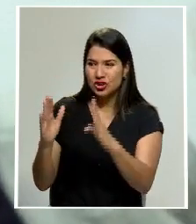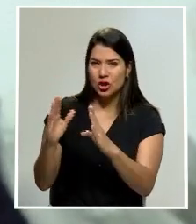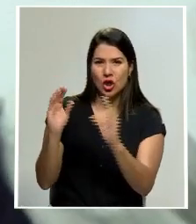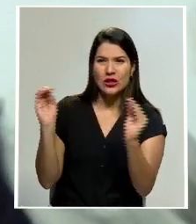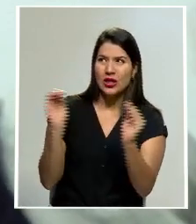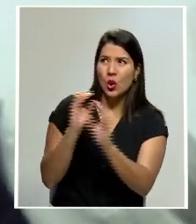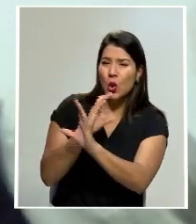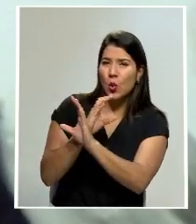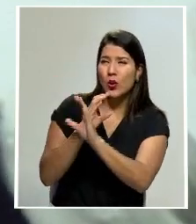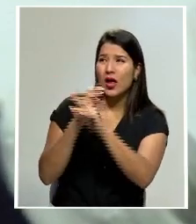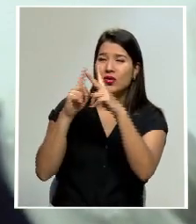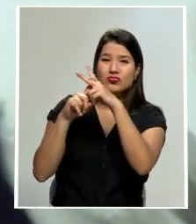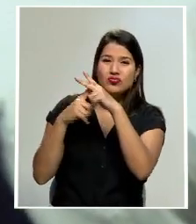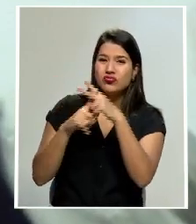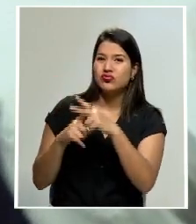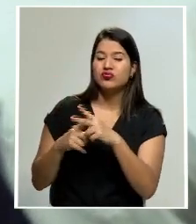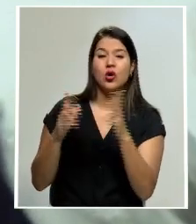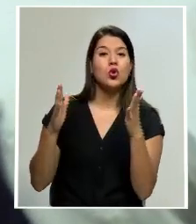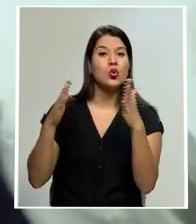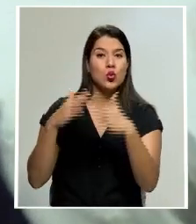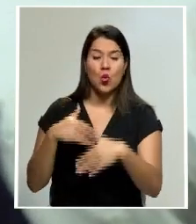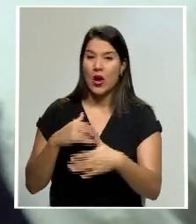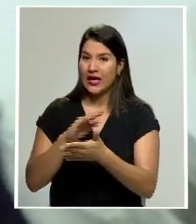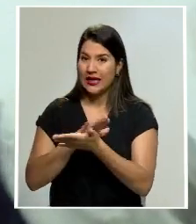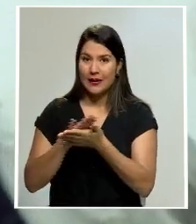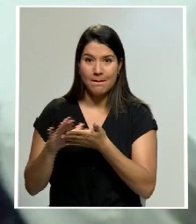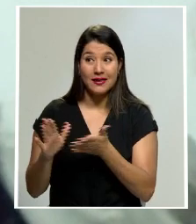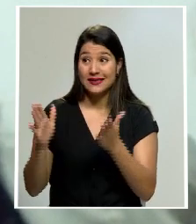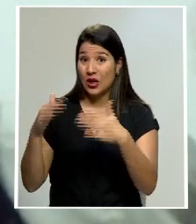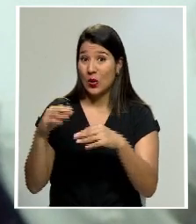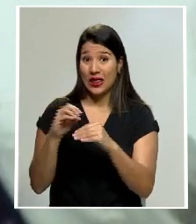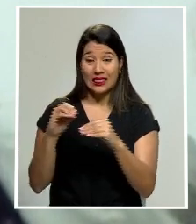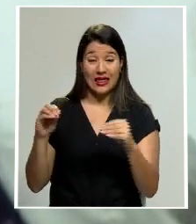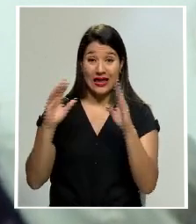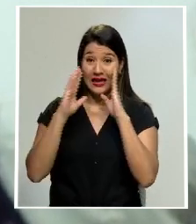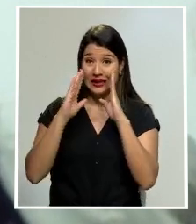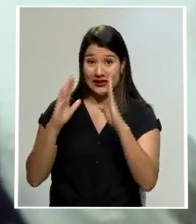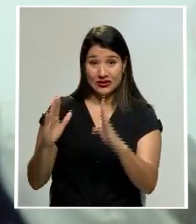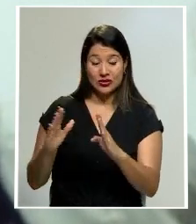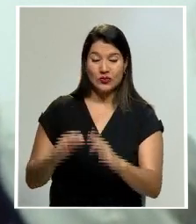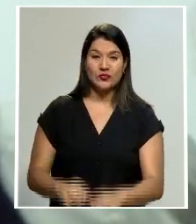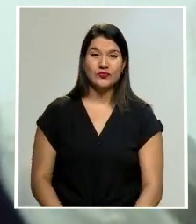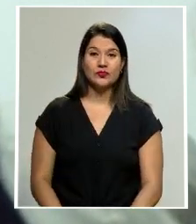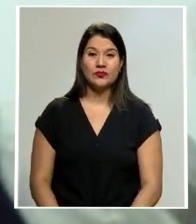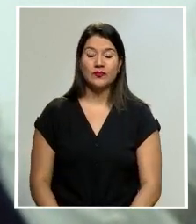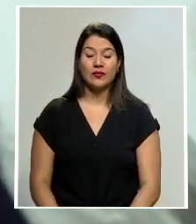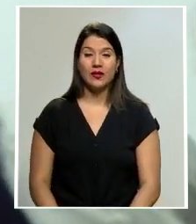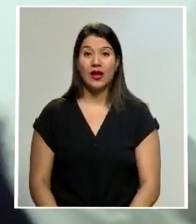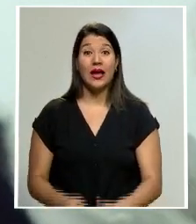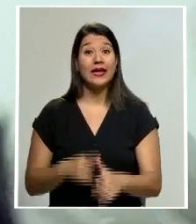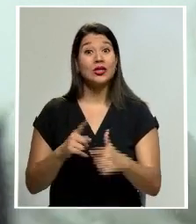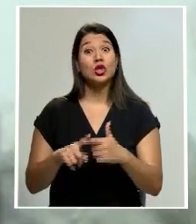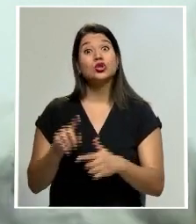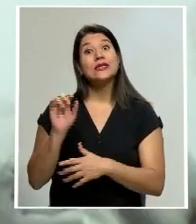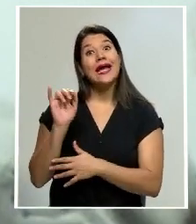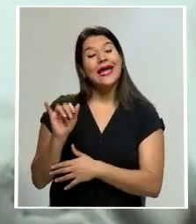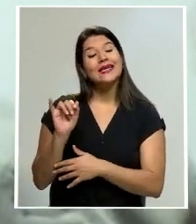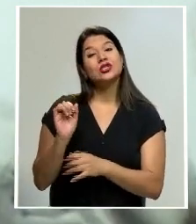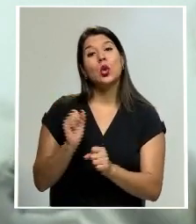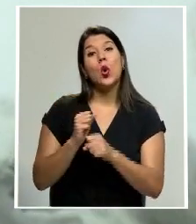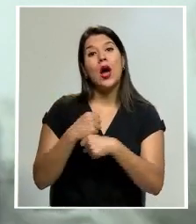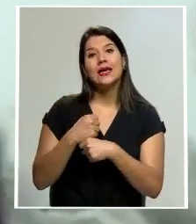acondicionamiento de limpieza ni de atención, está en total desuso. Entonces, eso ha motivado que